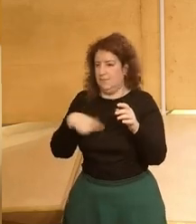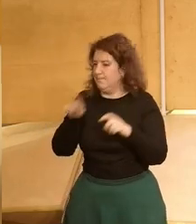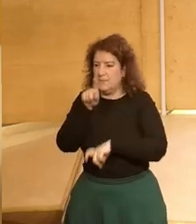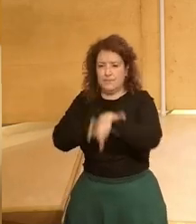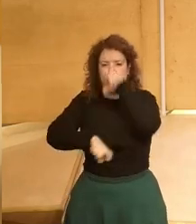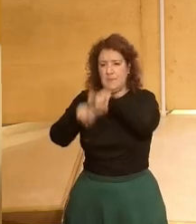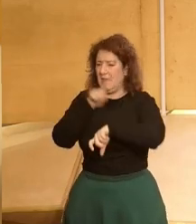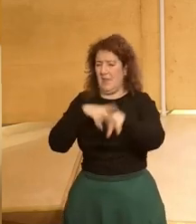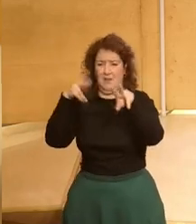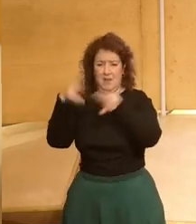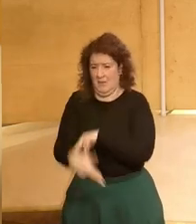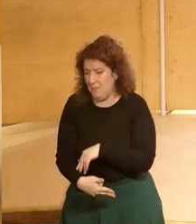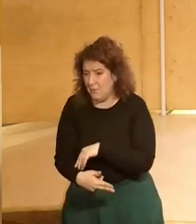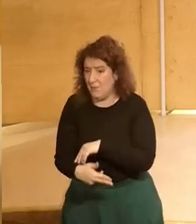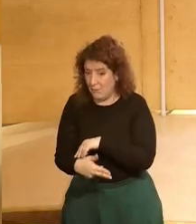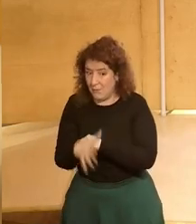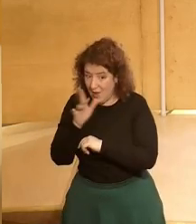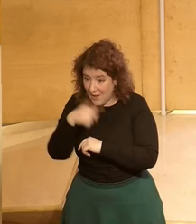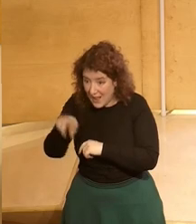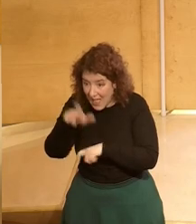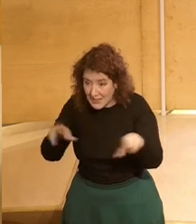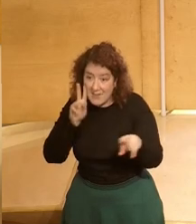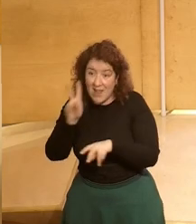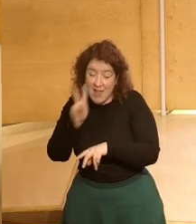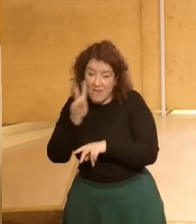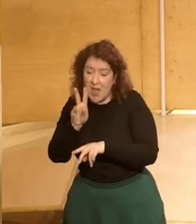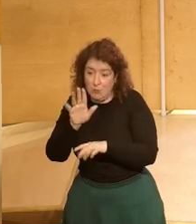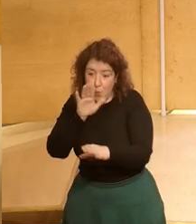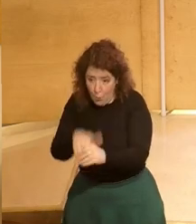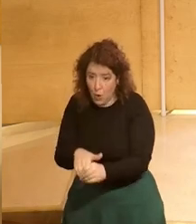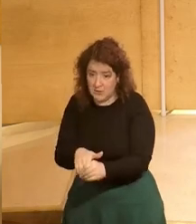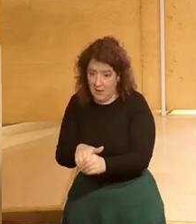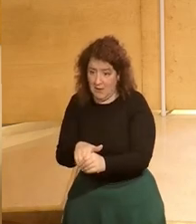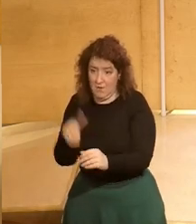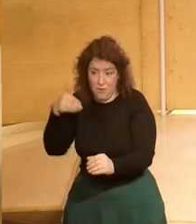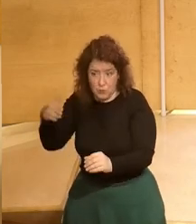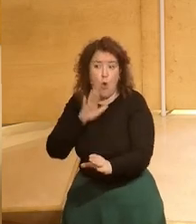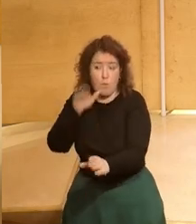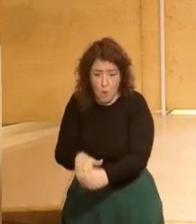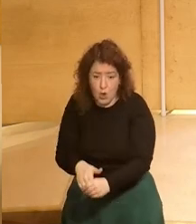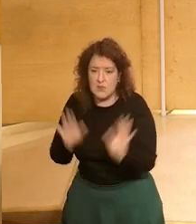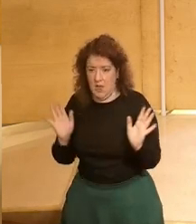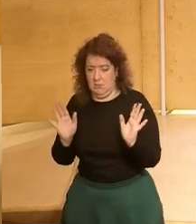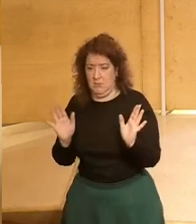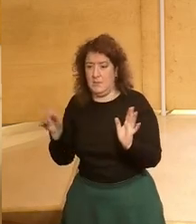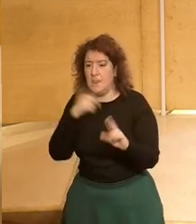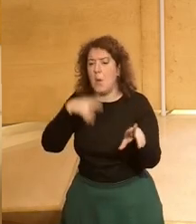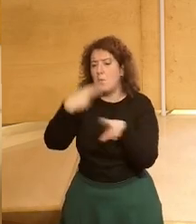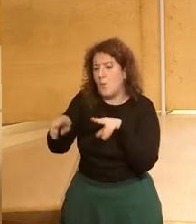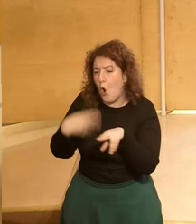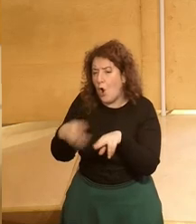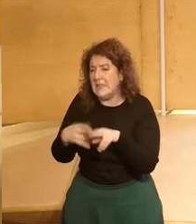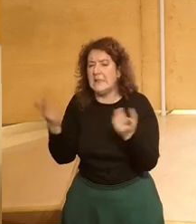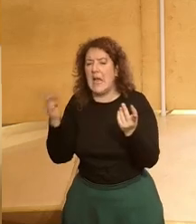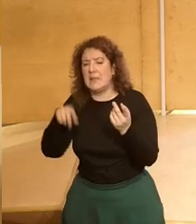a revertir eso porque esta gente vota y esta gente va a ser los votantes del mañana y ya sea desde el punto de vista de las políticas que se hacen como